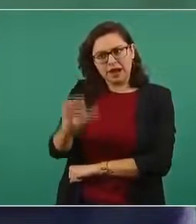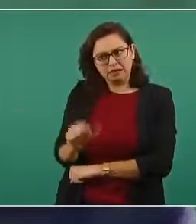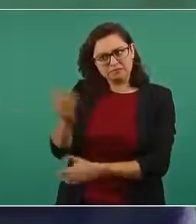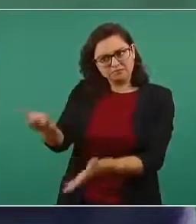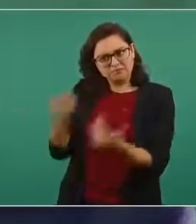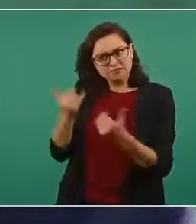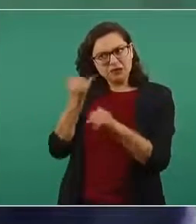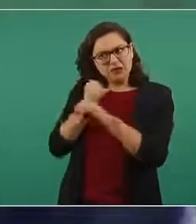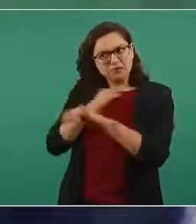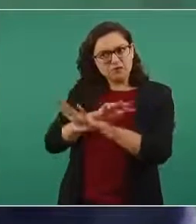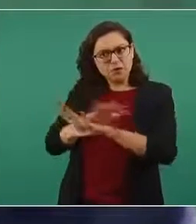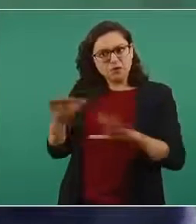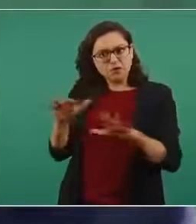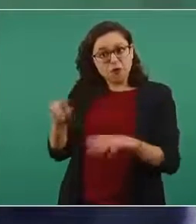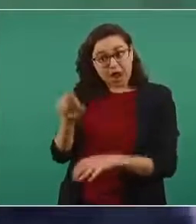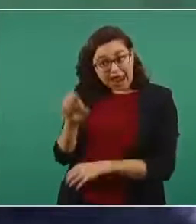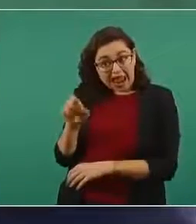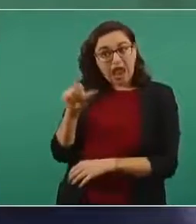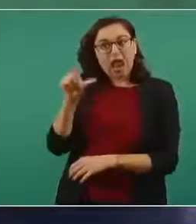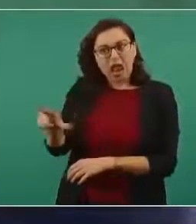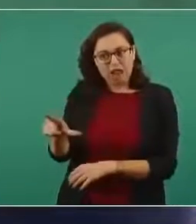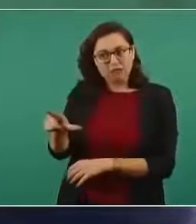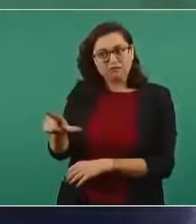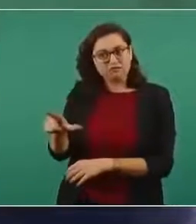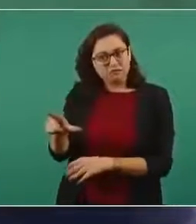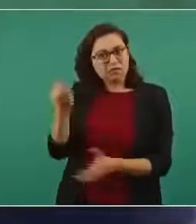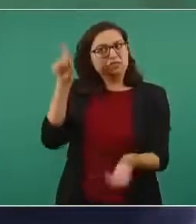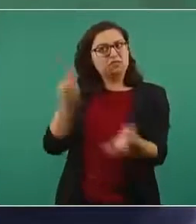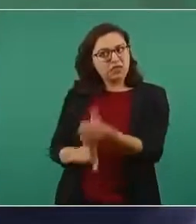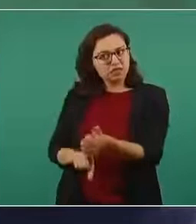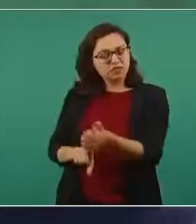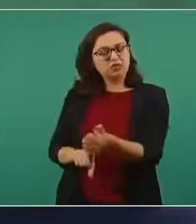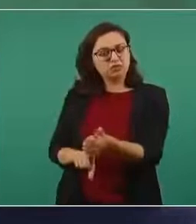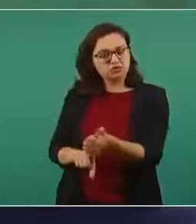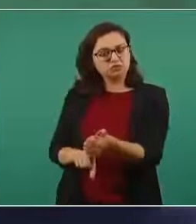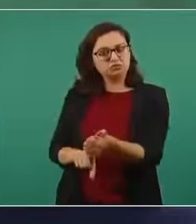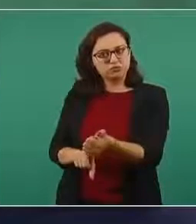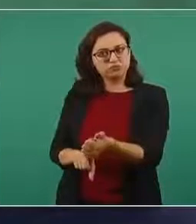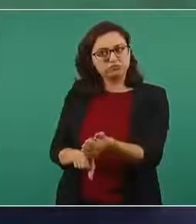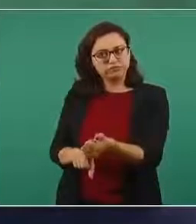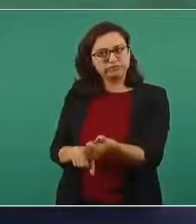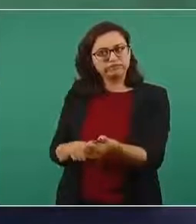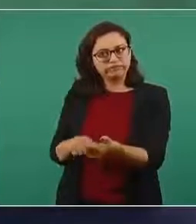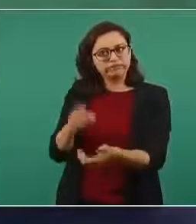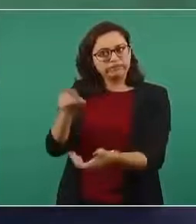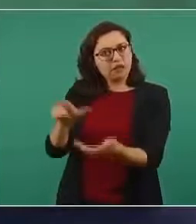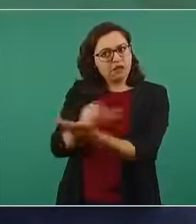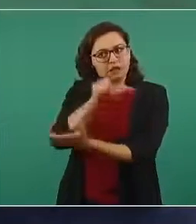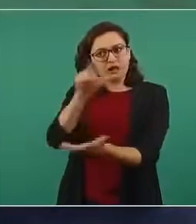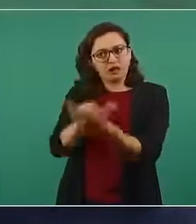por una investigación que ellos tienen